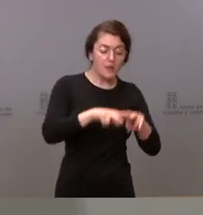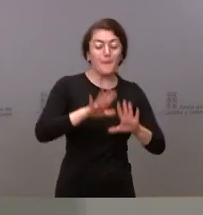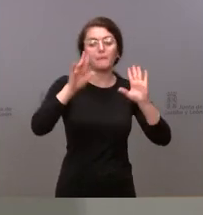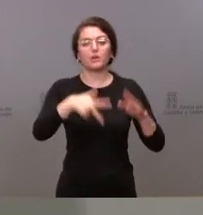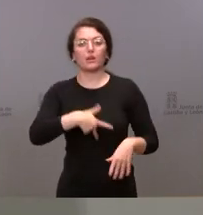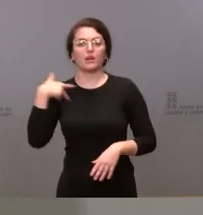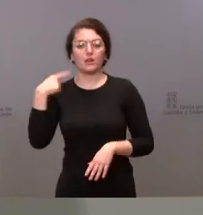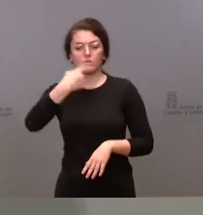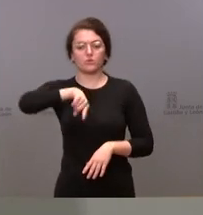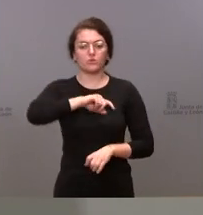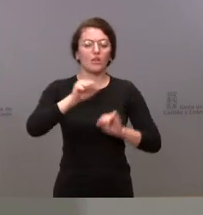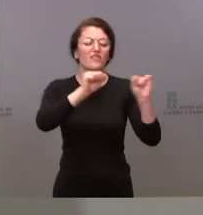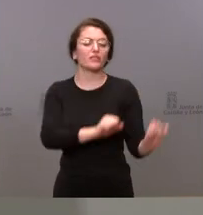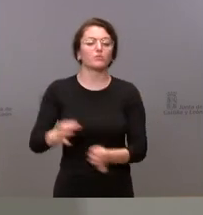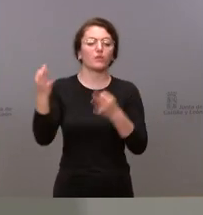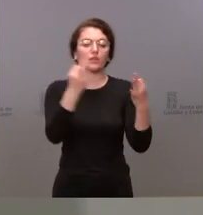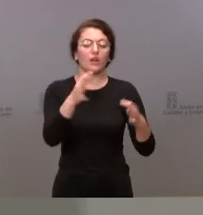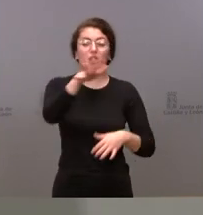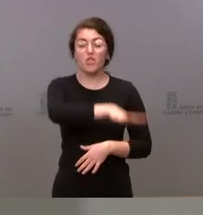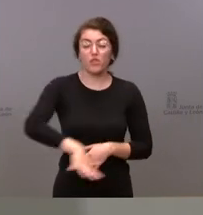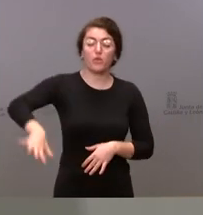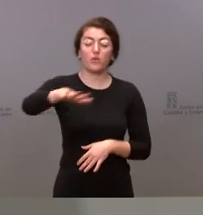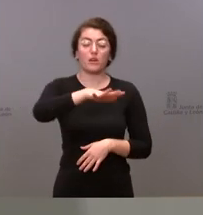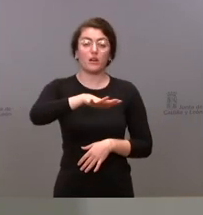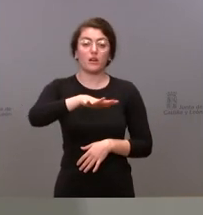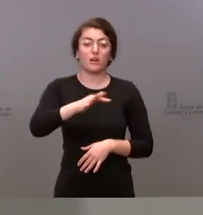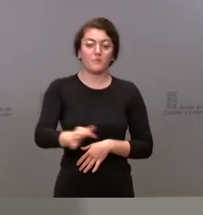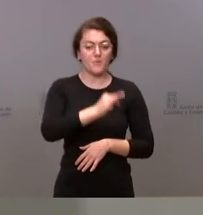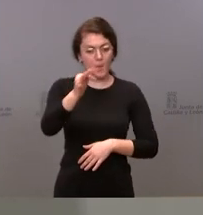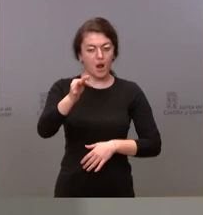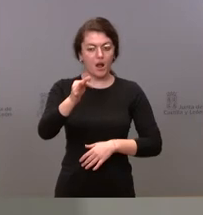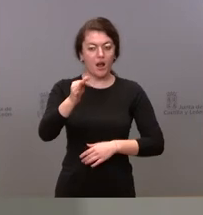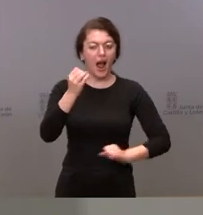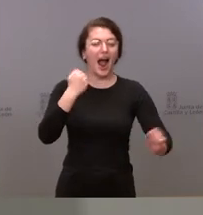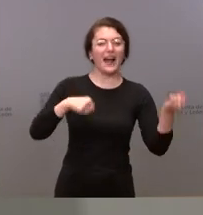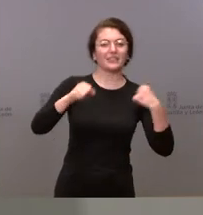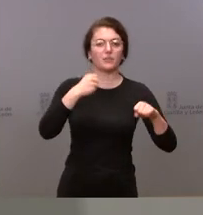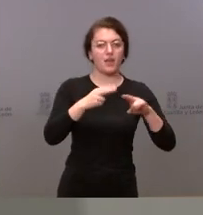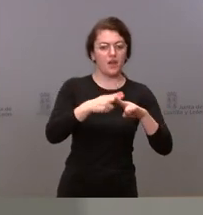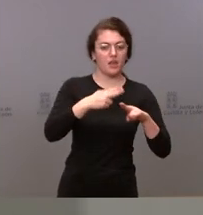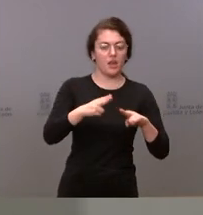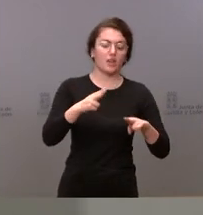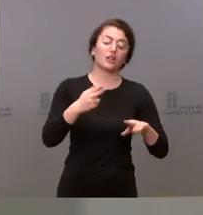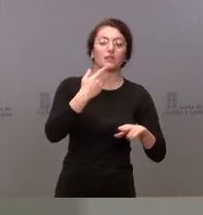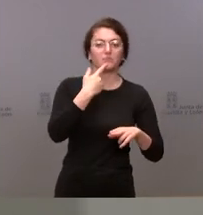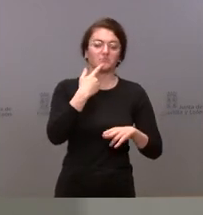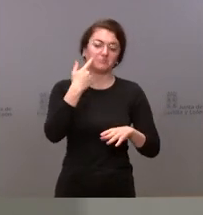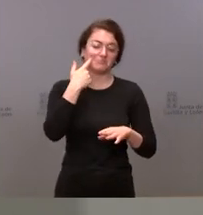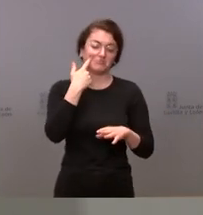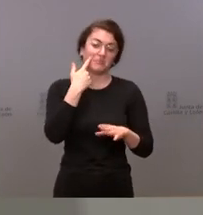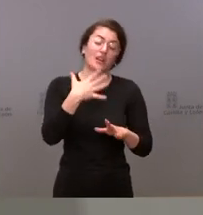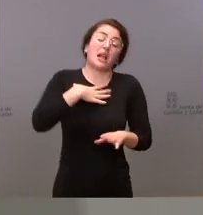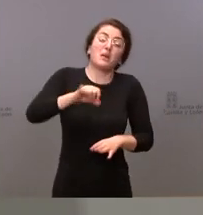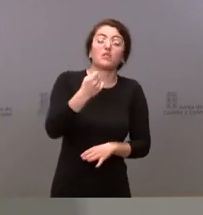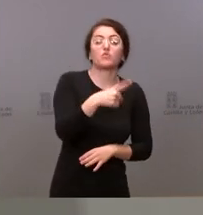lógicamente es que hay zonas y actividades en el ámbito de Castilla y León donde quizá no sea imprescindible el uso de la mascarilla